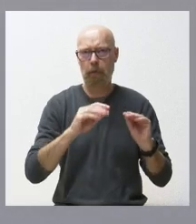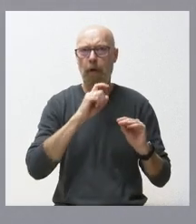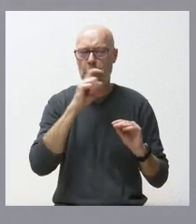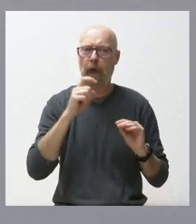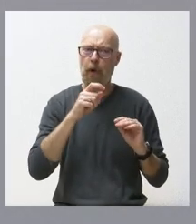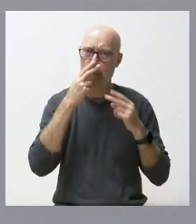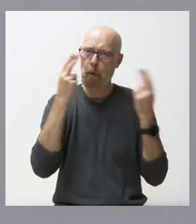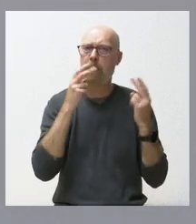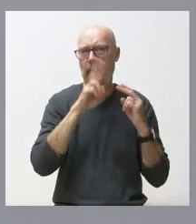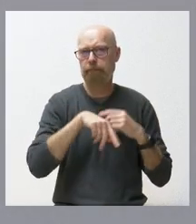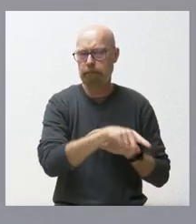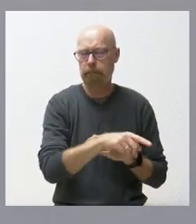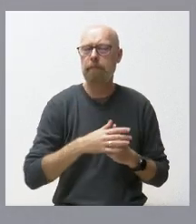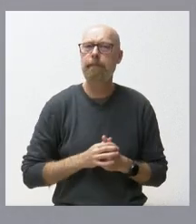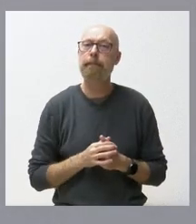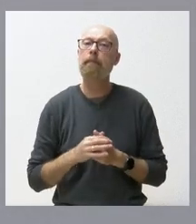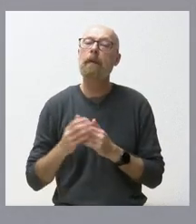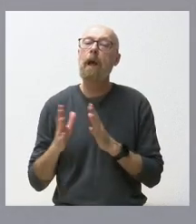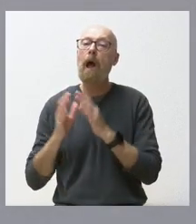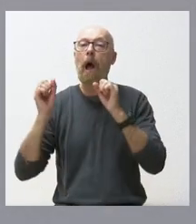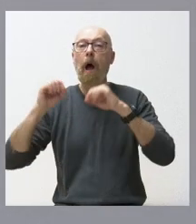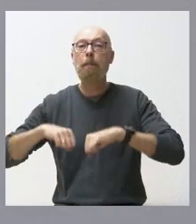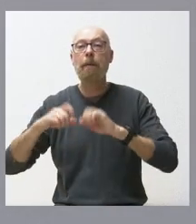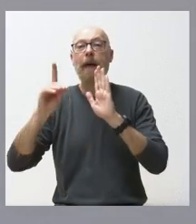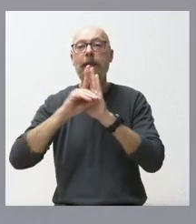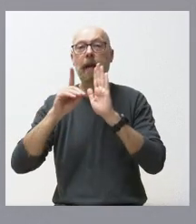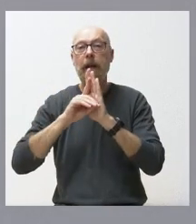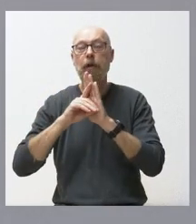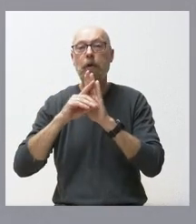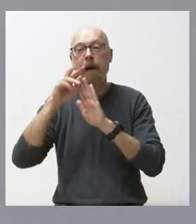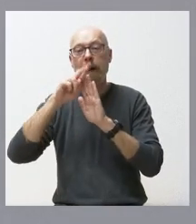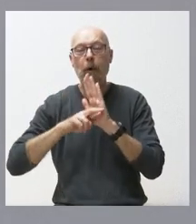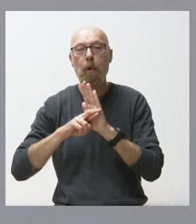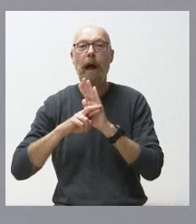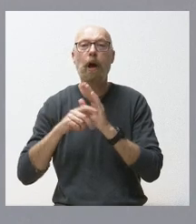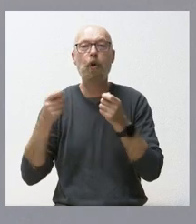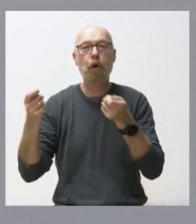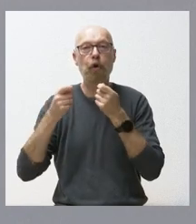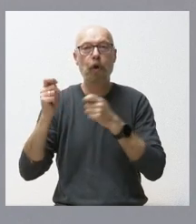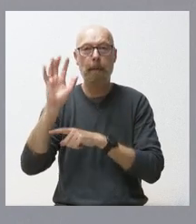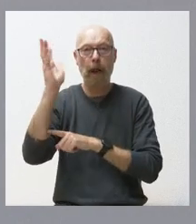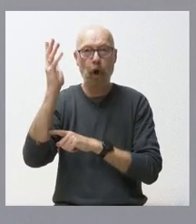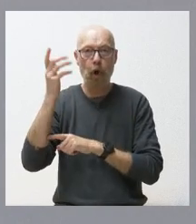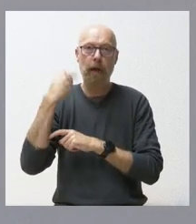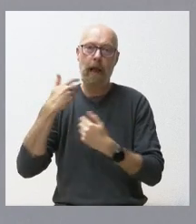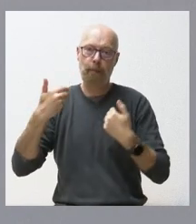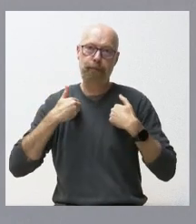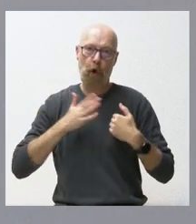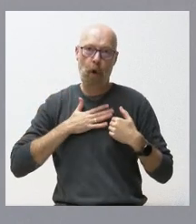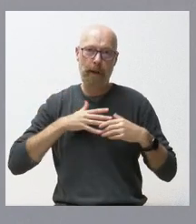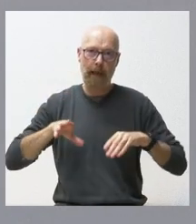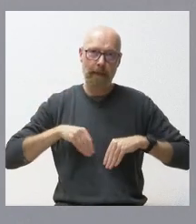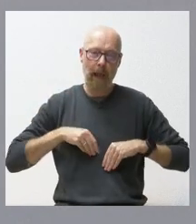Castilla y León. Se aprueba el decreto que regula los aspectos de control metrológico, competencia de la comunidad. La competencia,